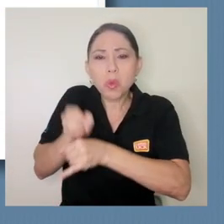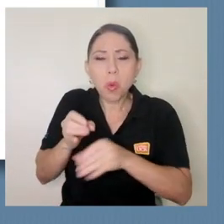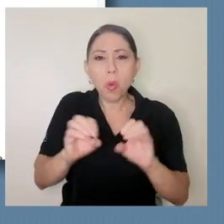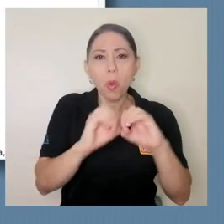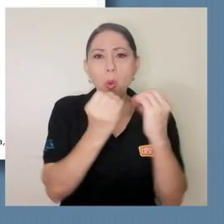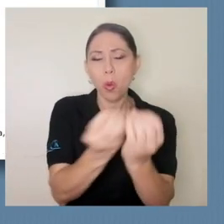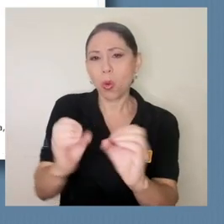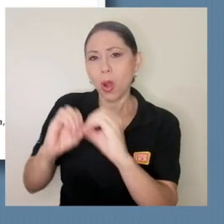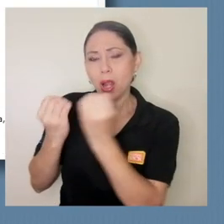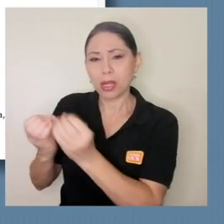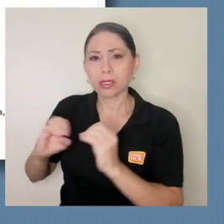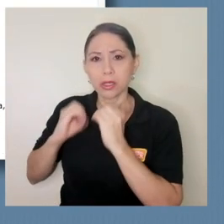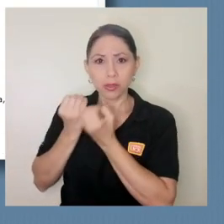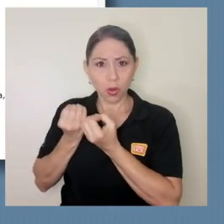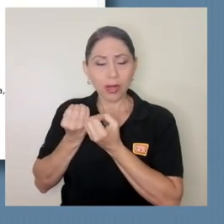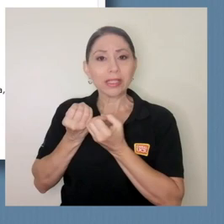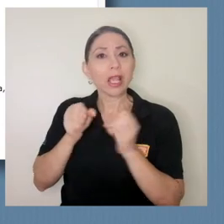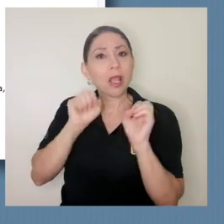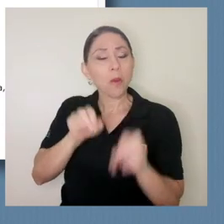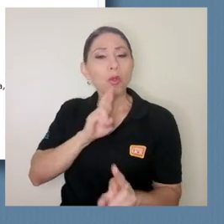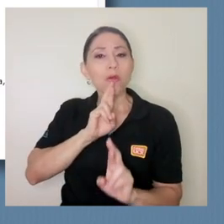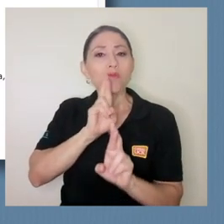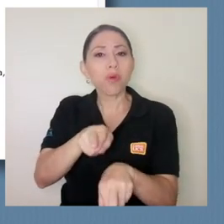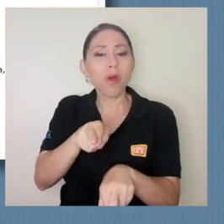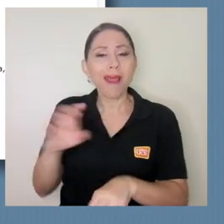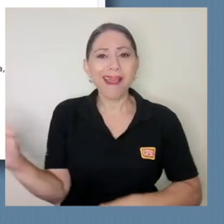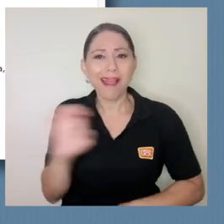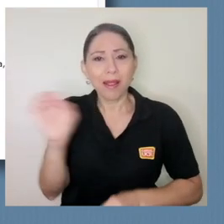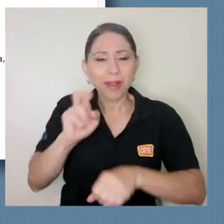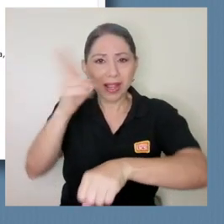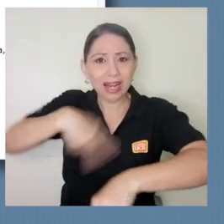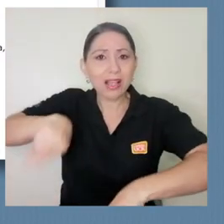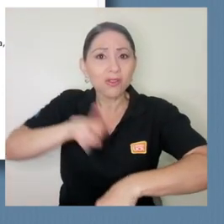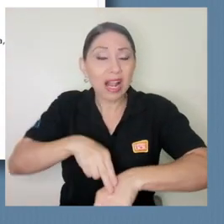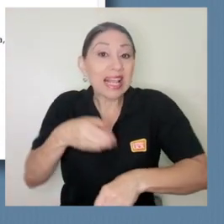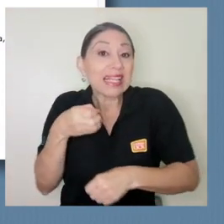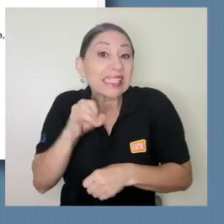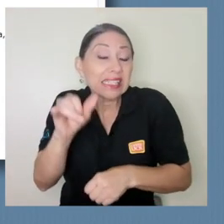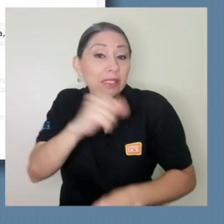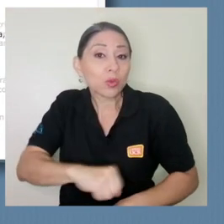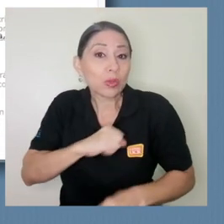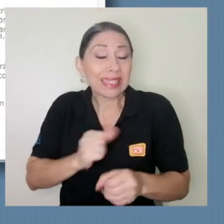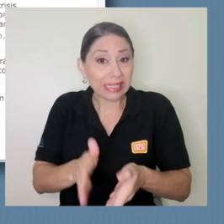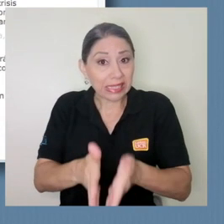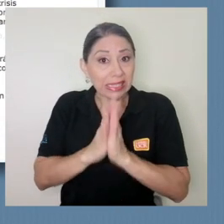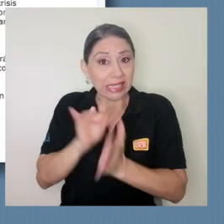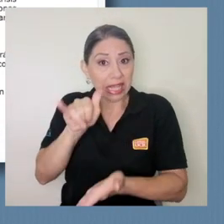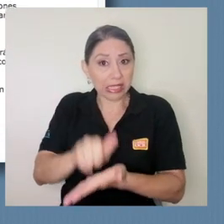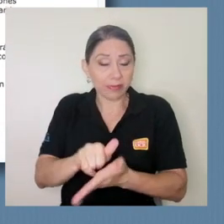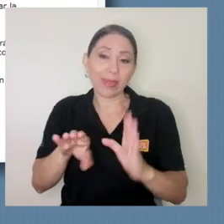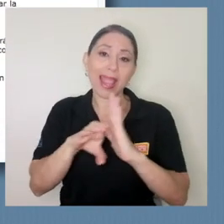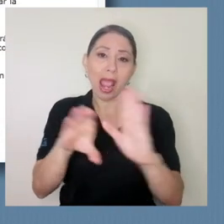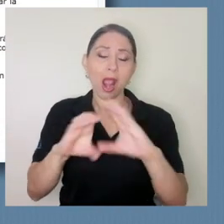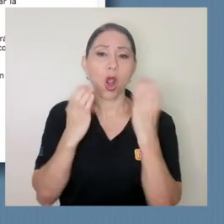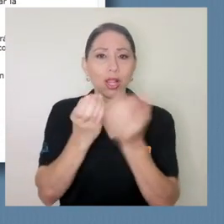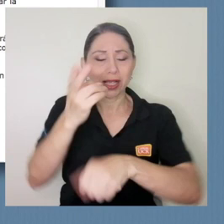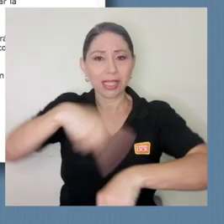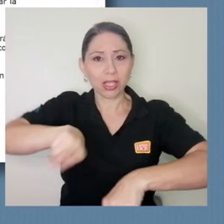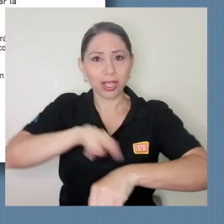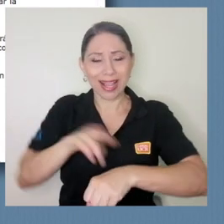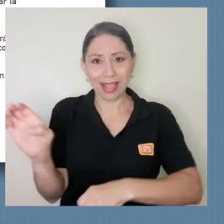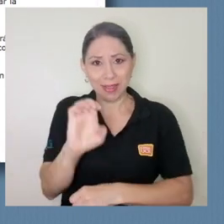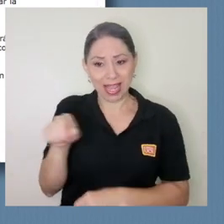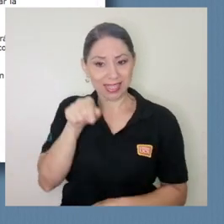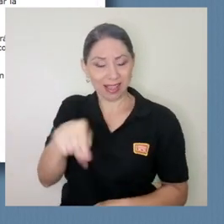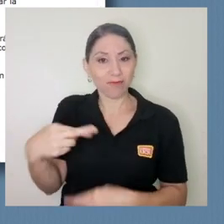que formarían parte de la respuesta a una emergencia nacional en caso de que así lo soliciten las autoridades, que en este caso sería la Comisión Nacional de Emergencia.